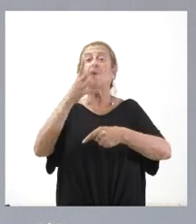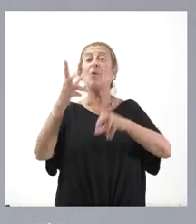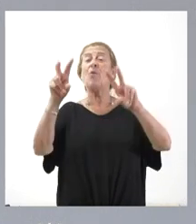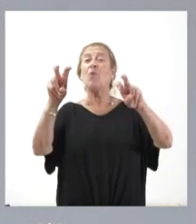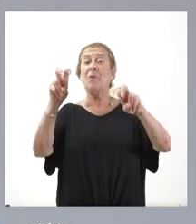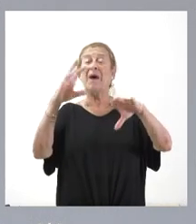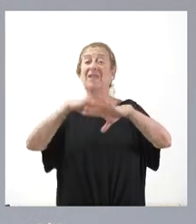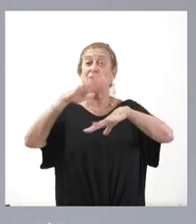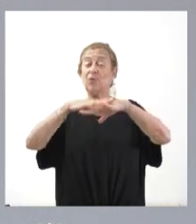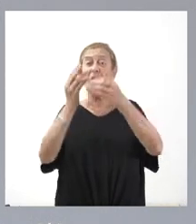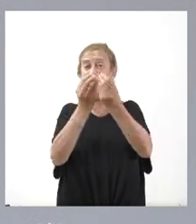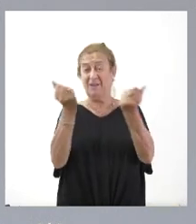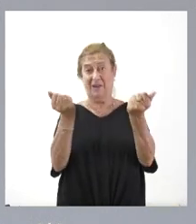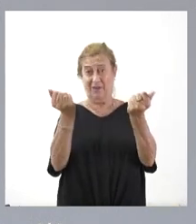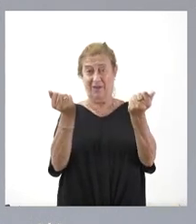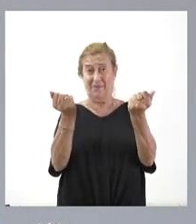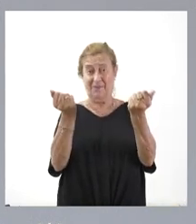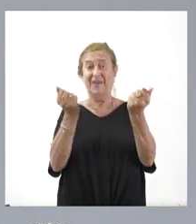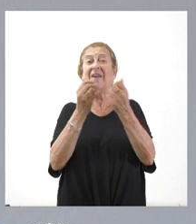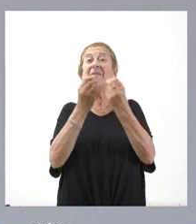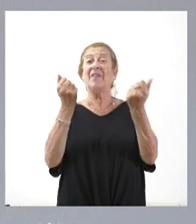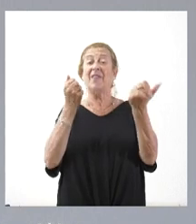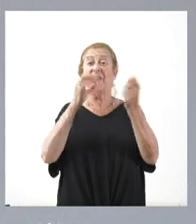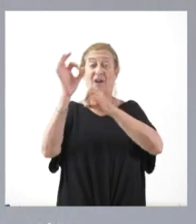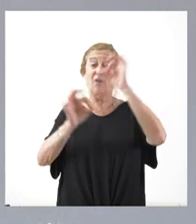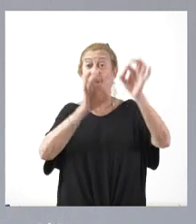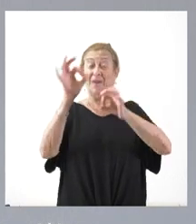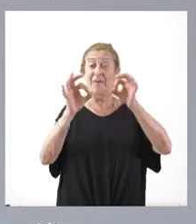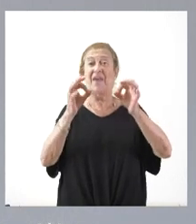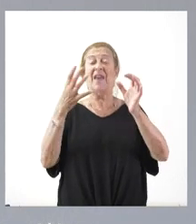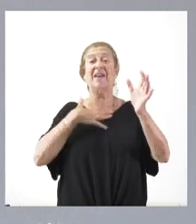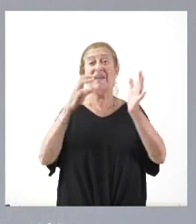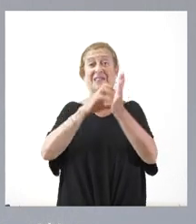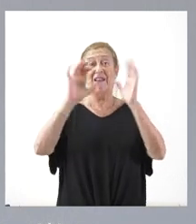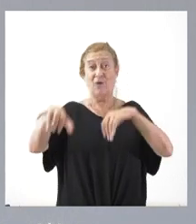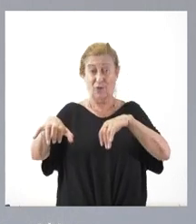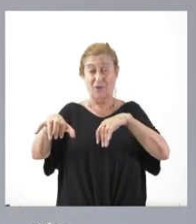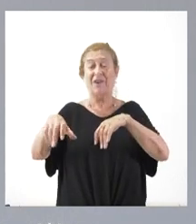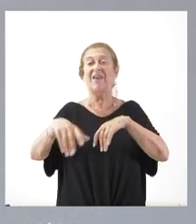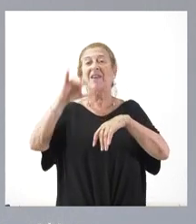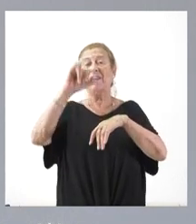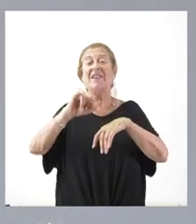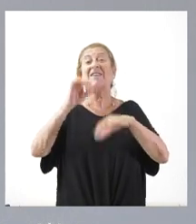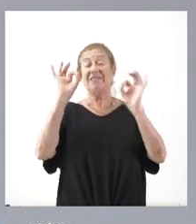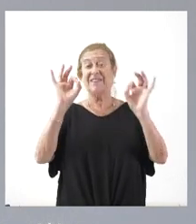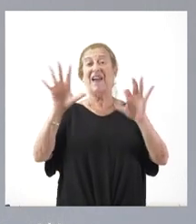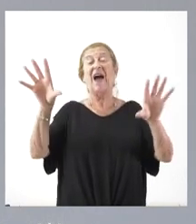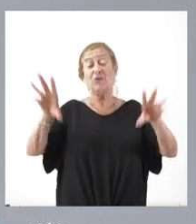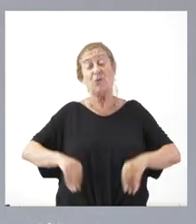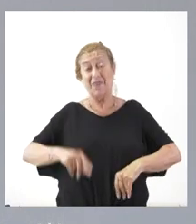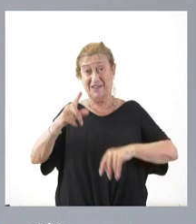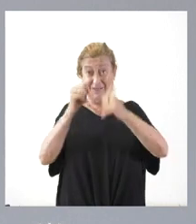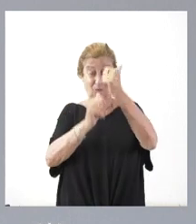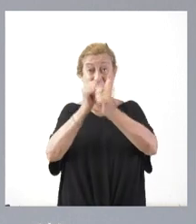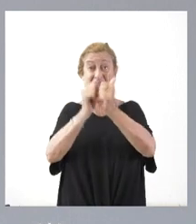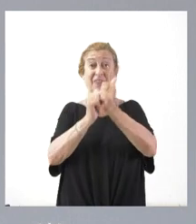estructura desaparecen del organograma de la comunidad autónoma. Y son asumidas las competencias